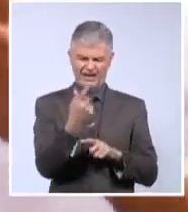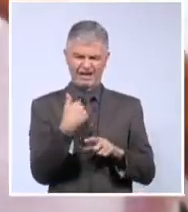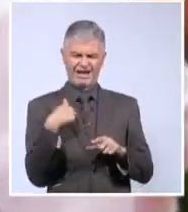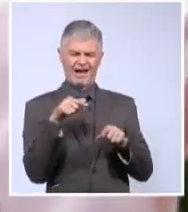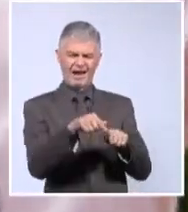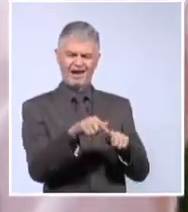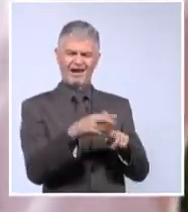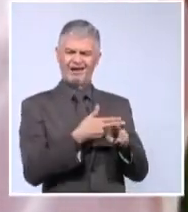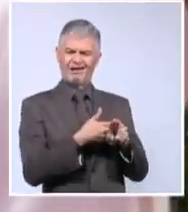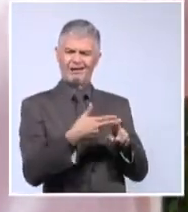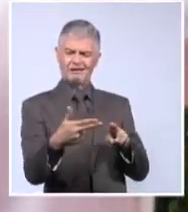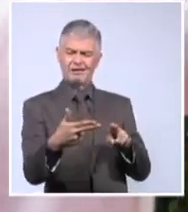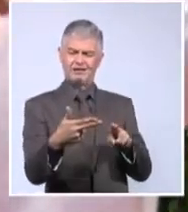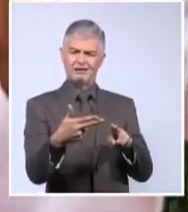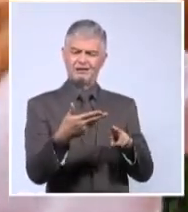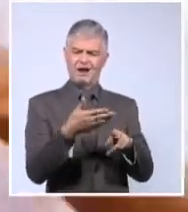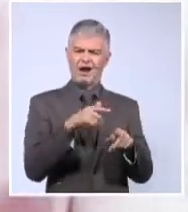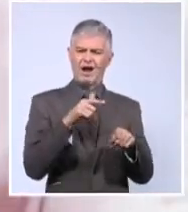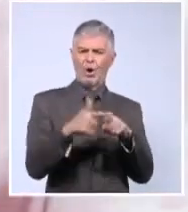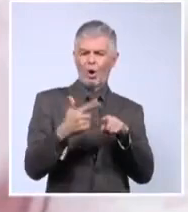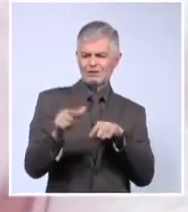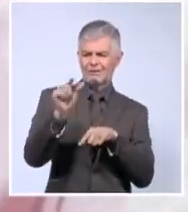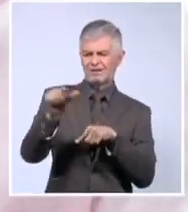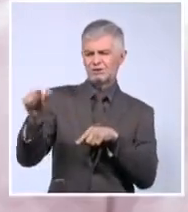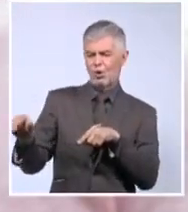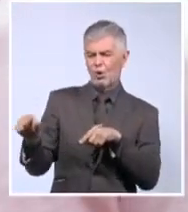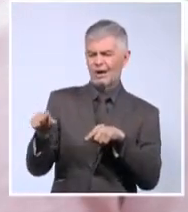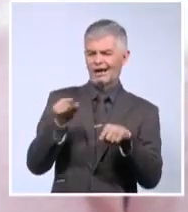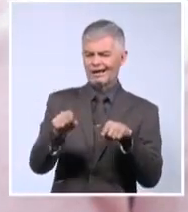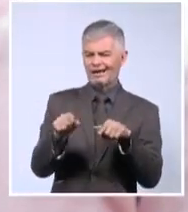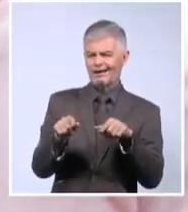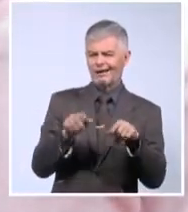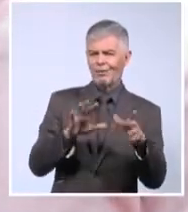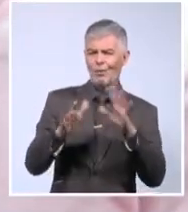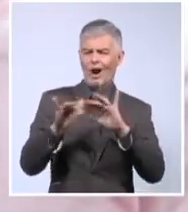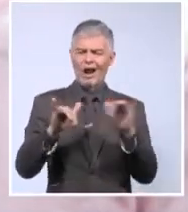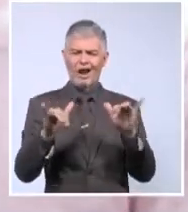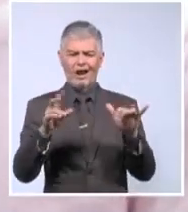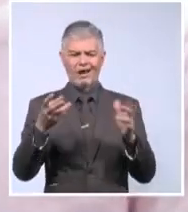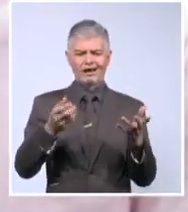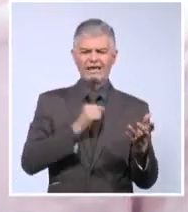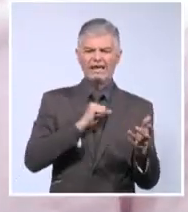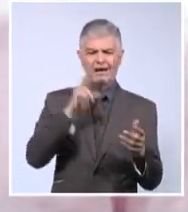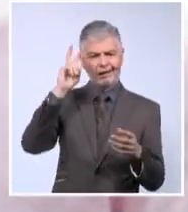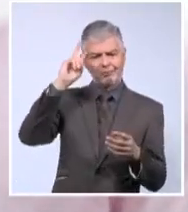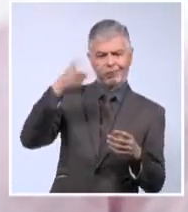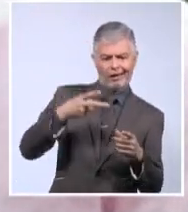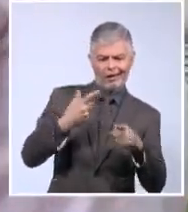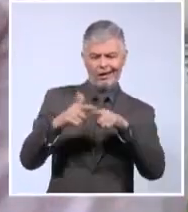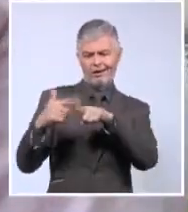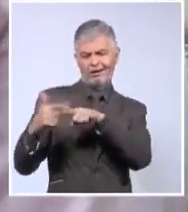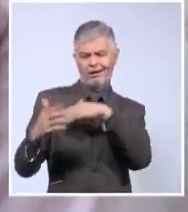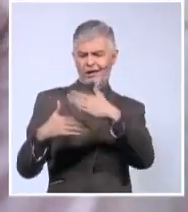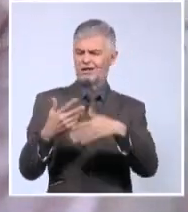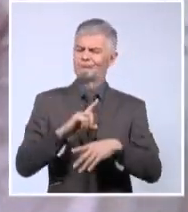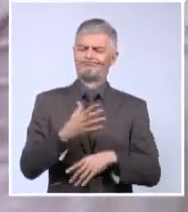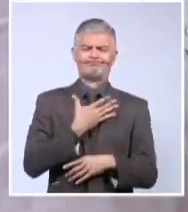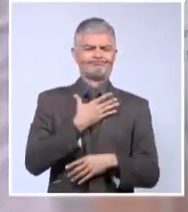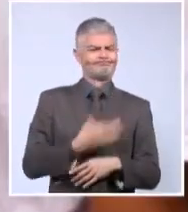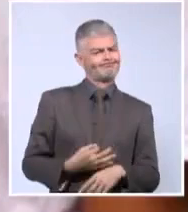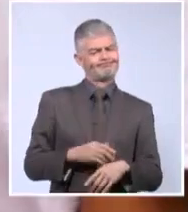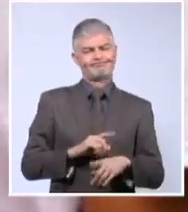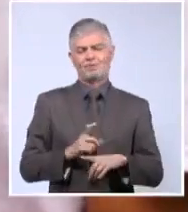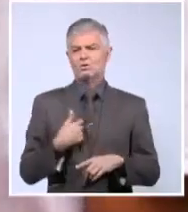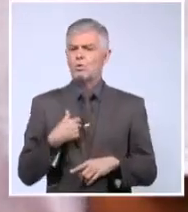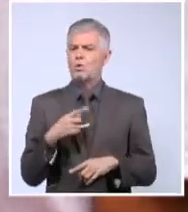existen personas como que moviendo hilos ahí, la verdad es muy excepcionante. Yo sinceramente no